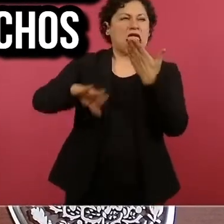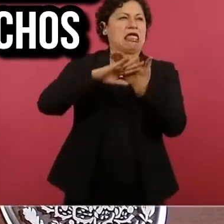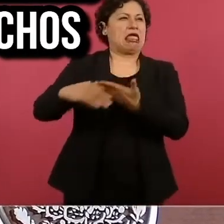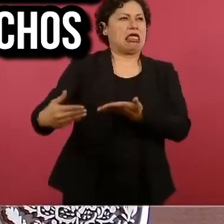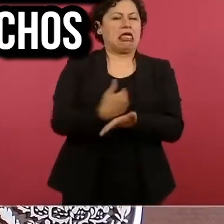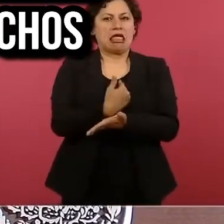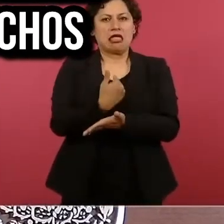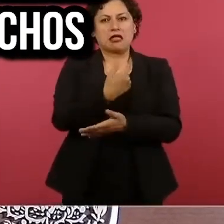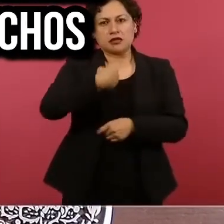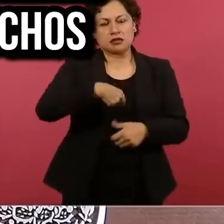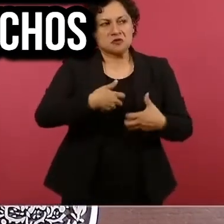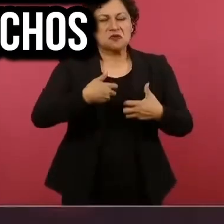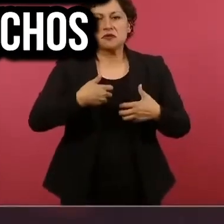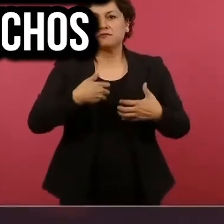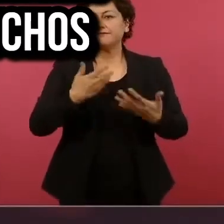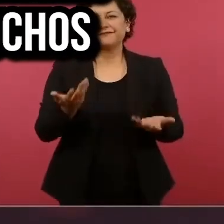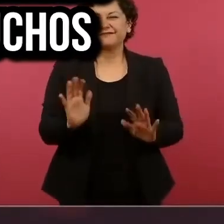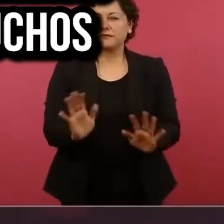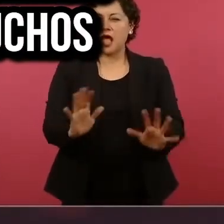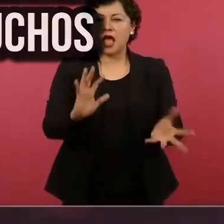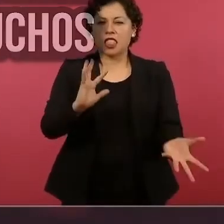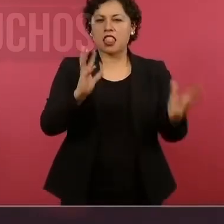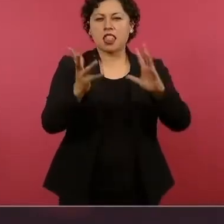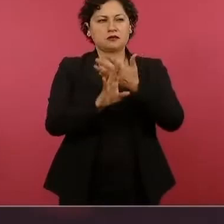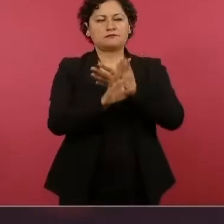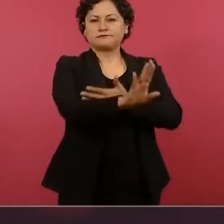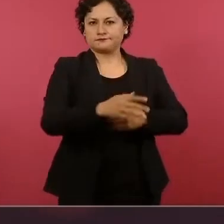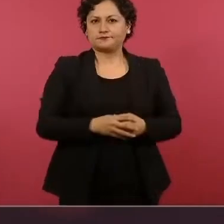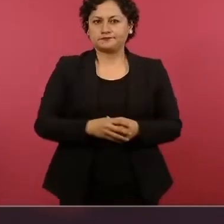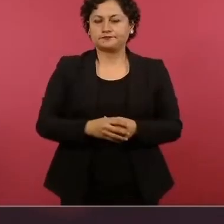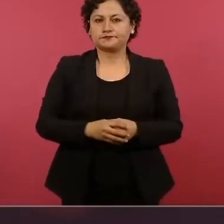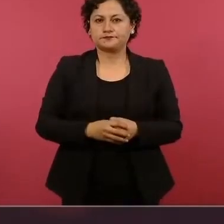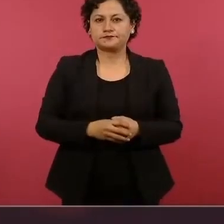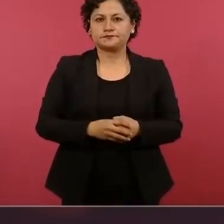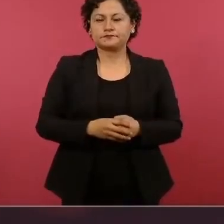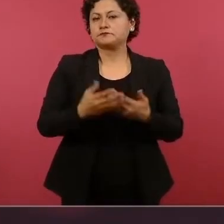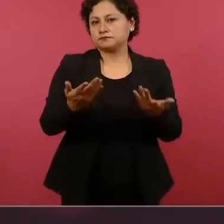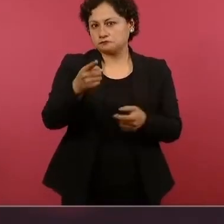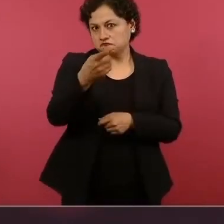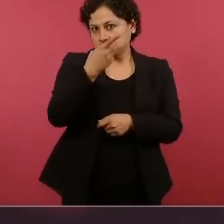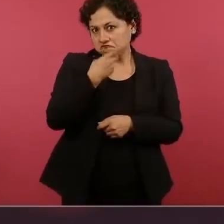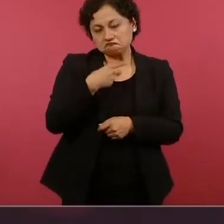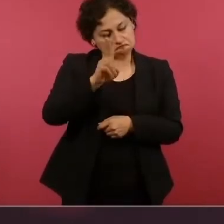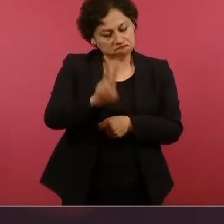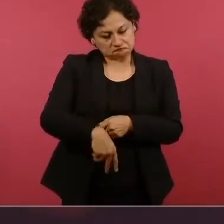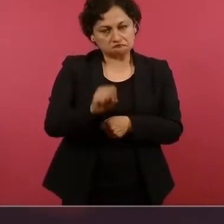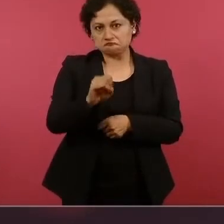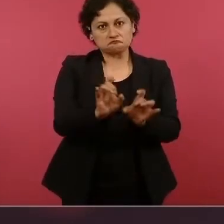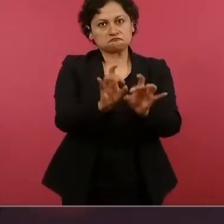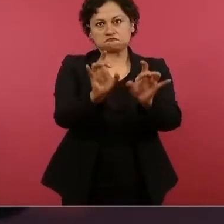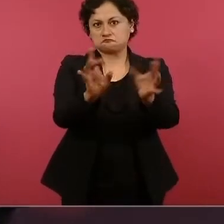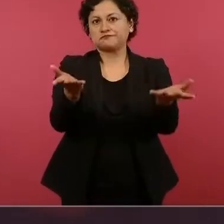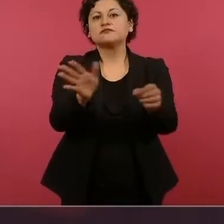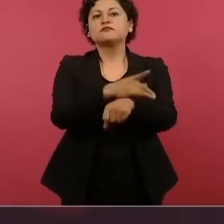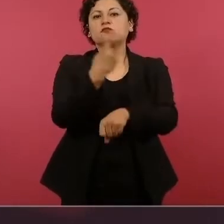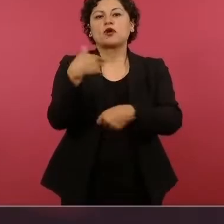caer en la trampa de la violencia ni también por las circunstancias, porque